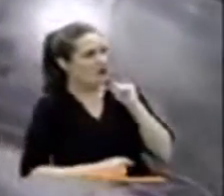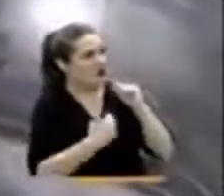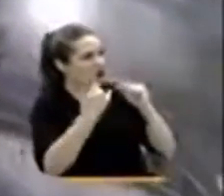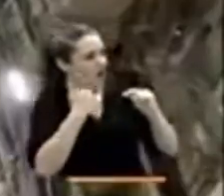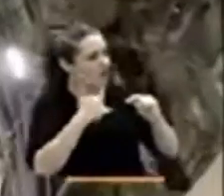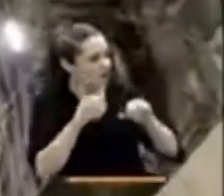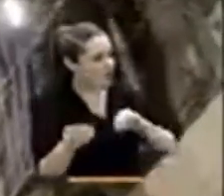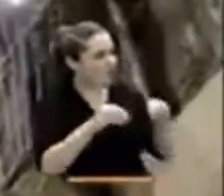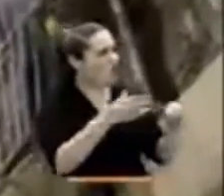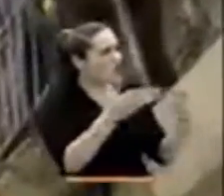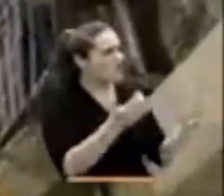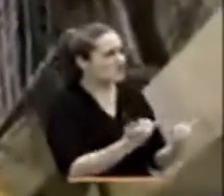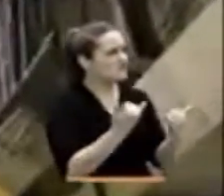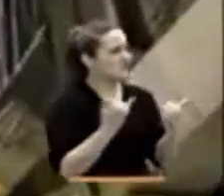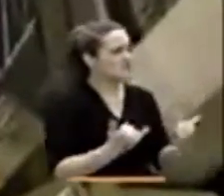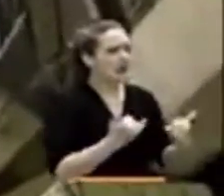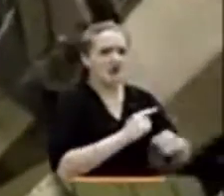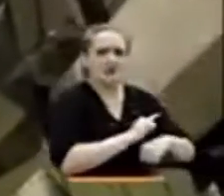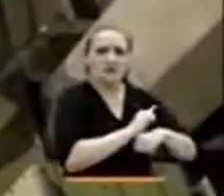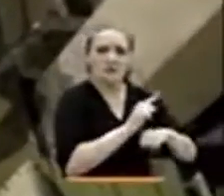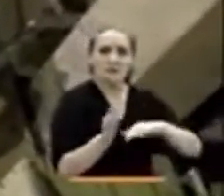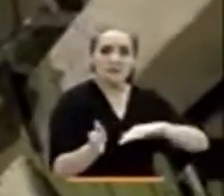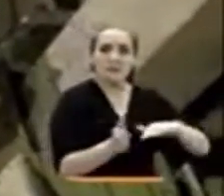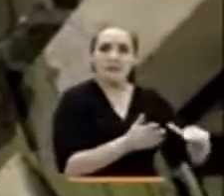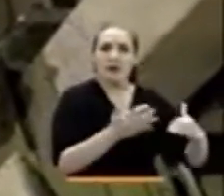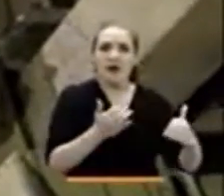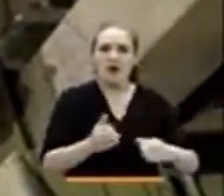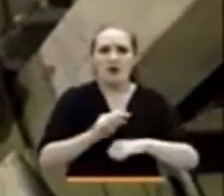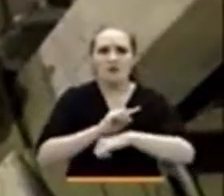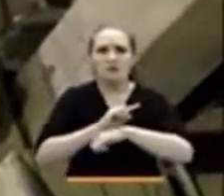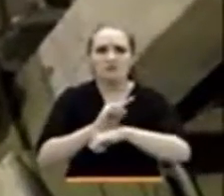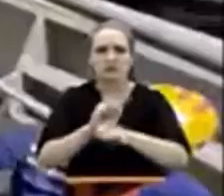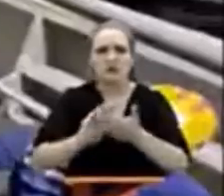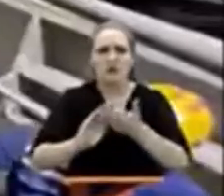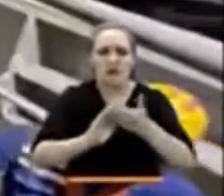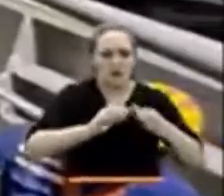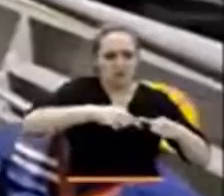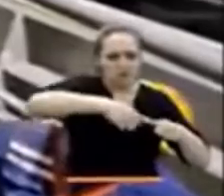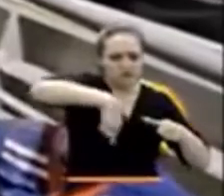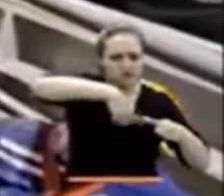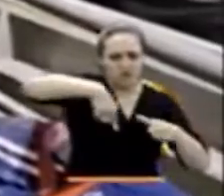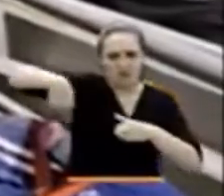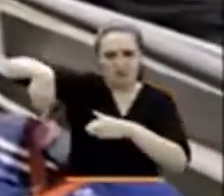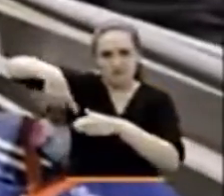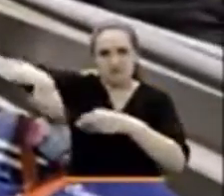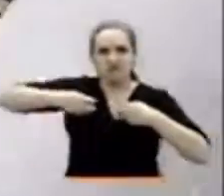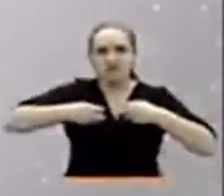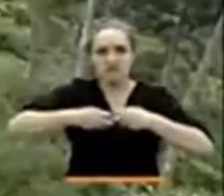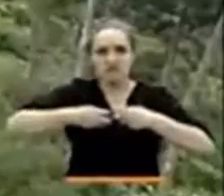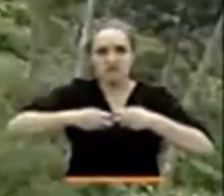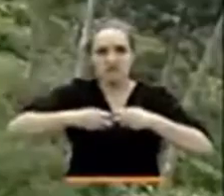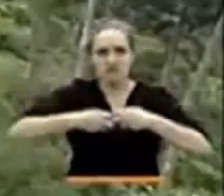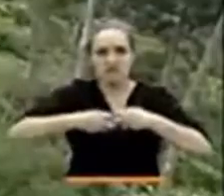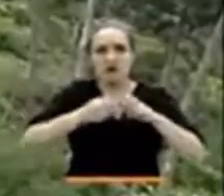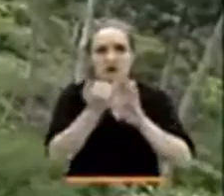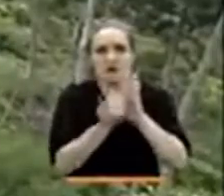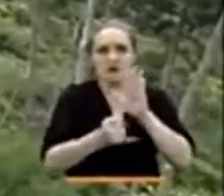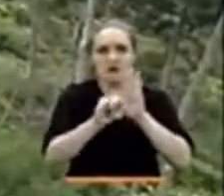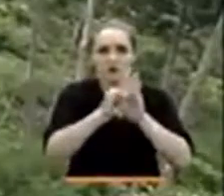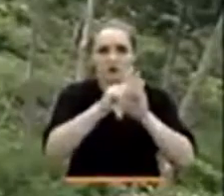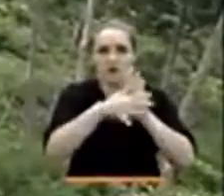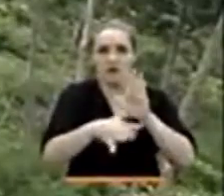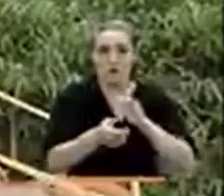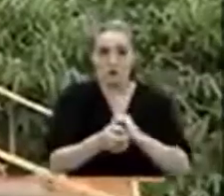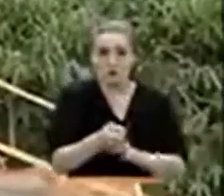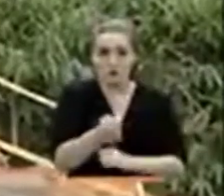mando unificado para revisar si las turbinas 1 y 2 de Hidroituango entrarían en funcionamiento el 30 de noviembre. Sigue la